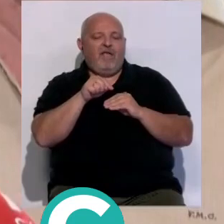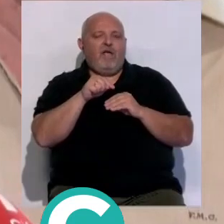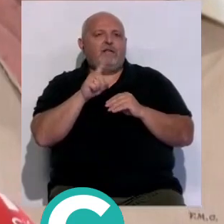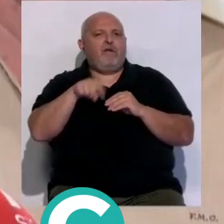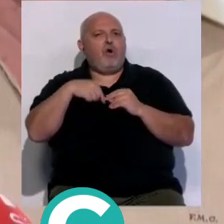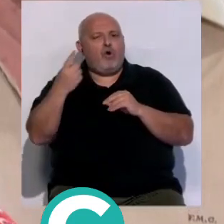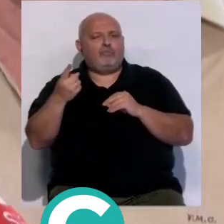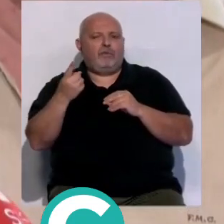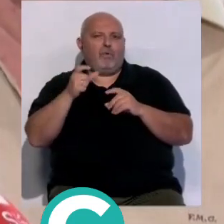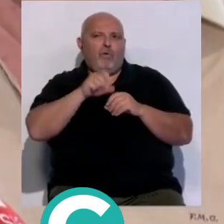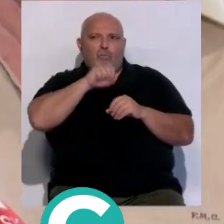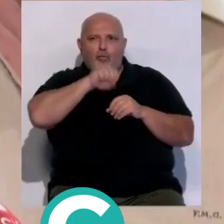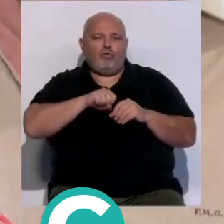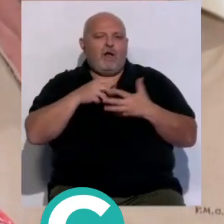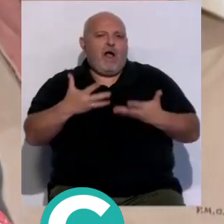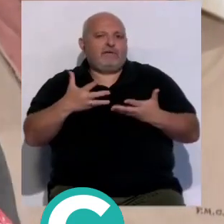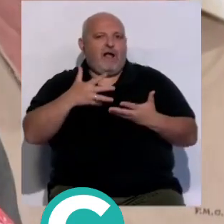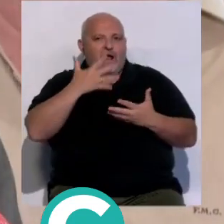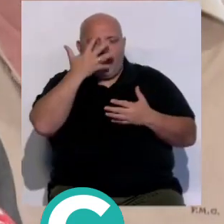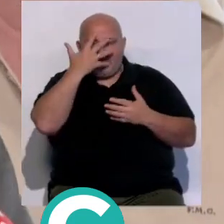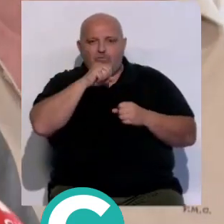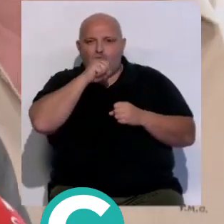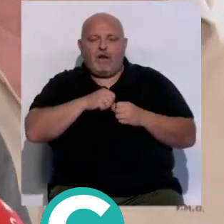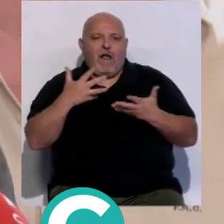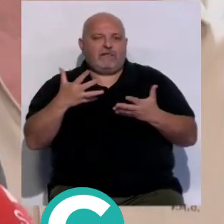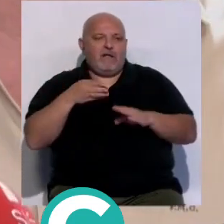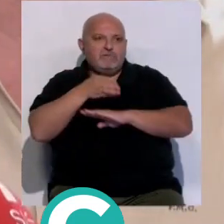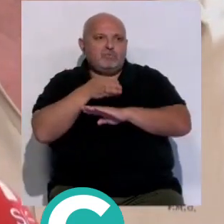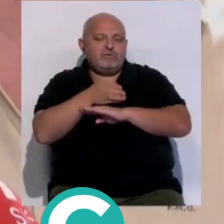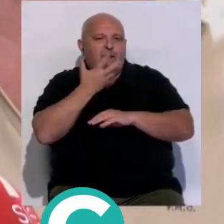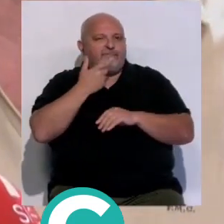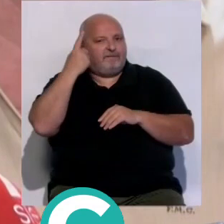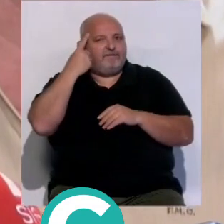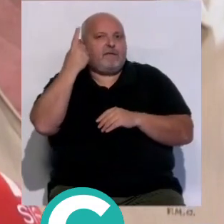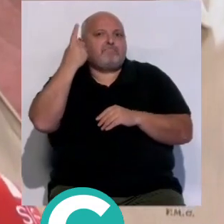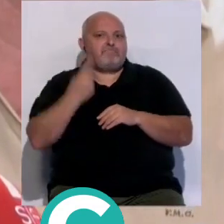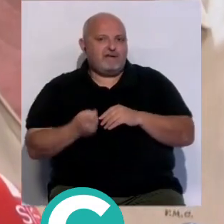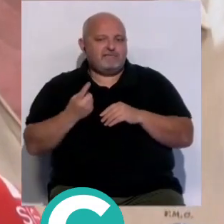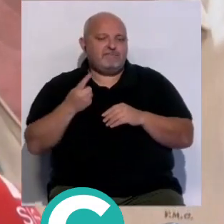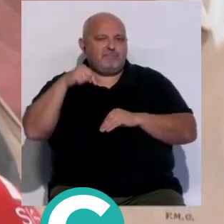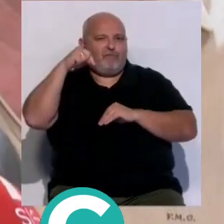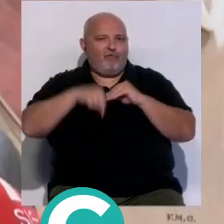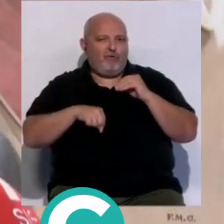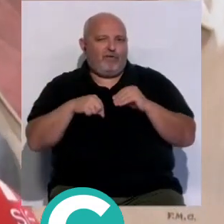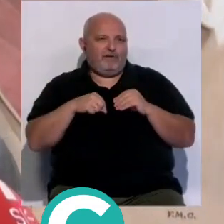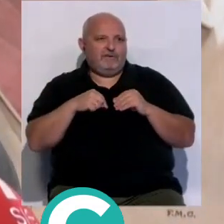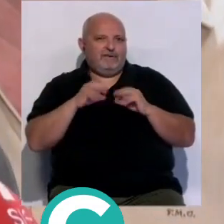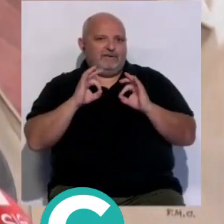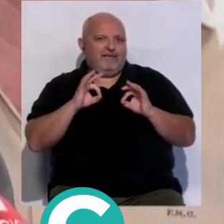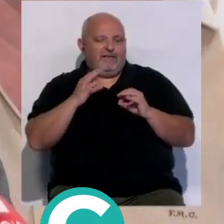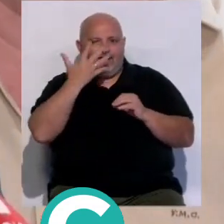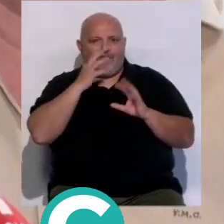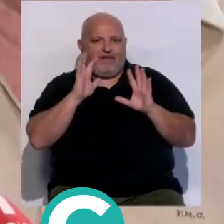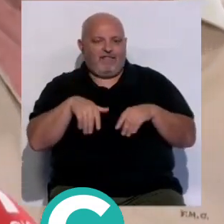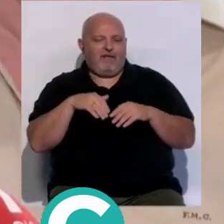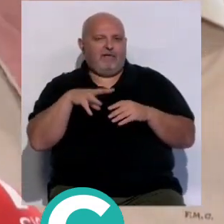hasta los más artibles como decimos nosotros hasta los más expertos que si necesiten un conocimiento mucho más profundo mucho más preciso del carnaval